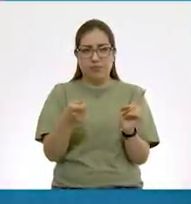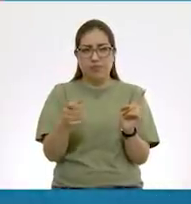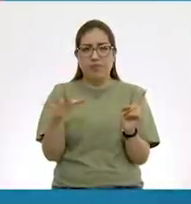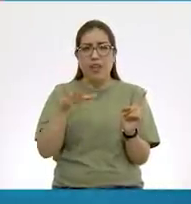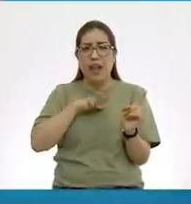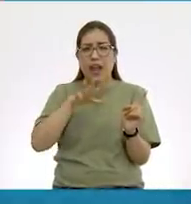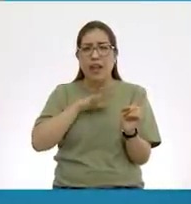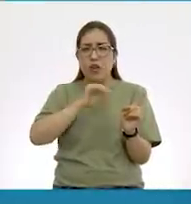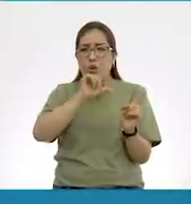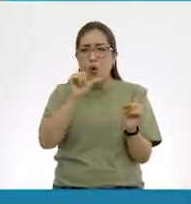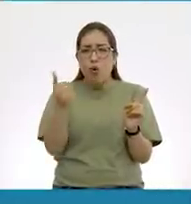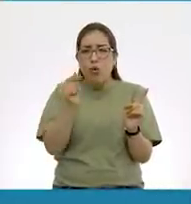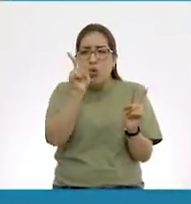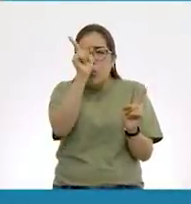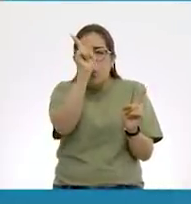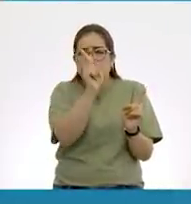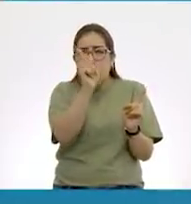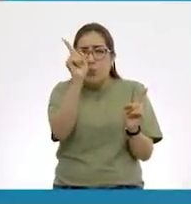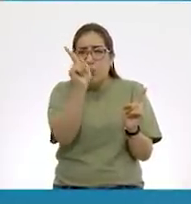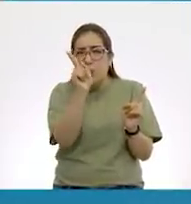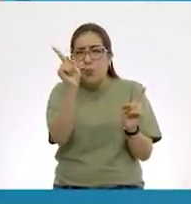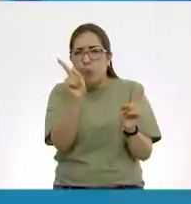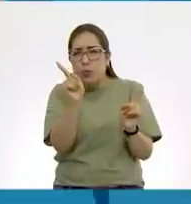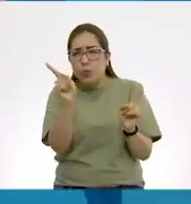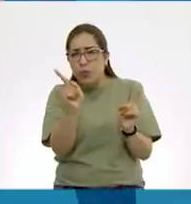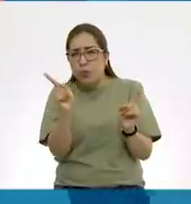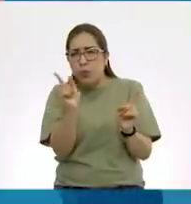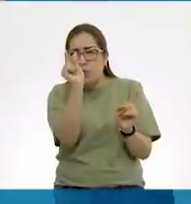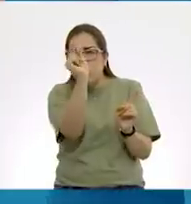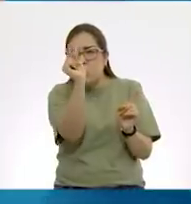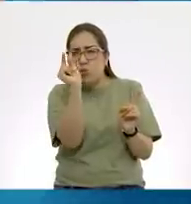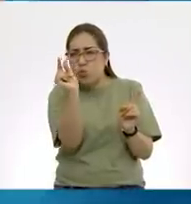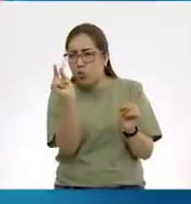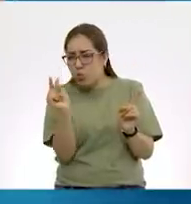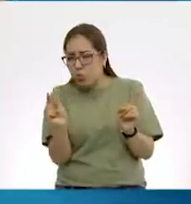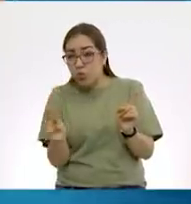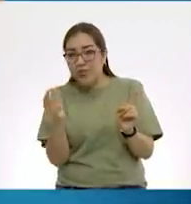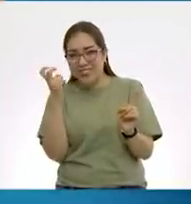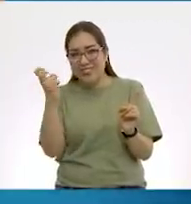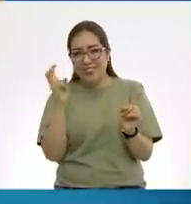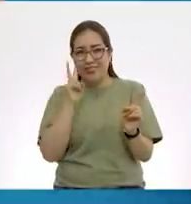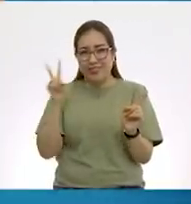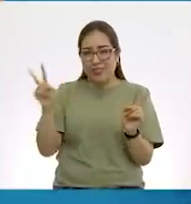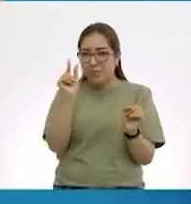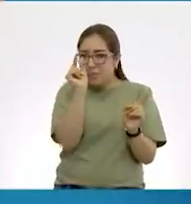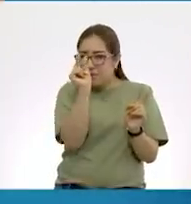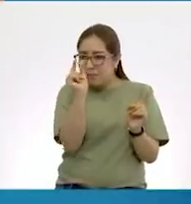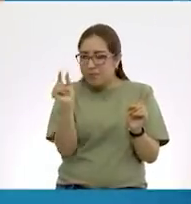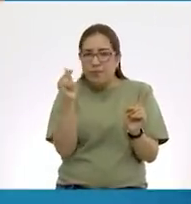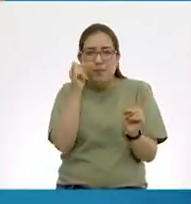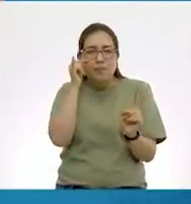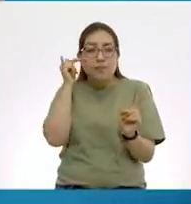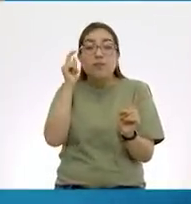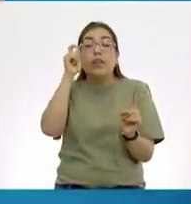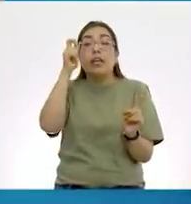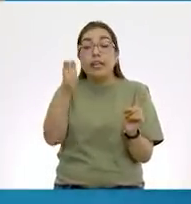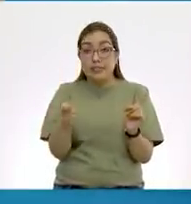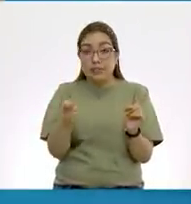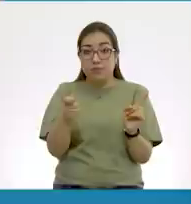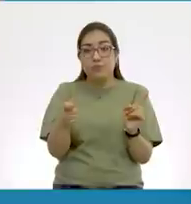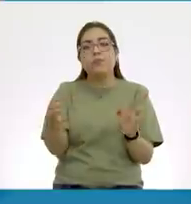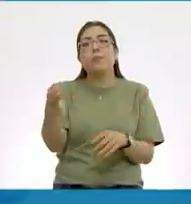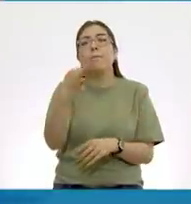pequeños fracciones, por llamarles en este sentido, que son las que señalan